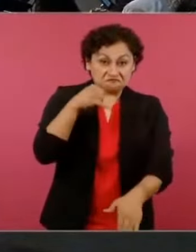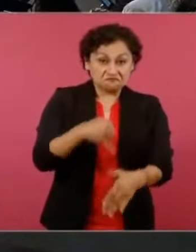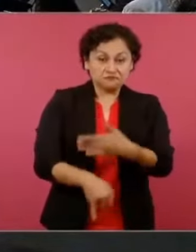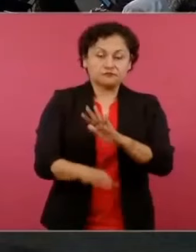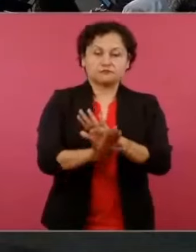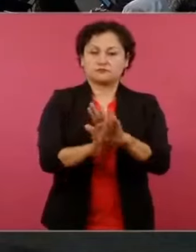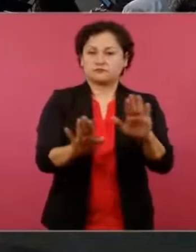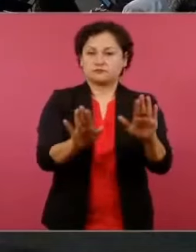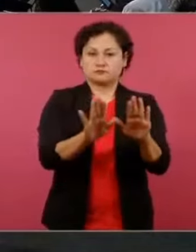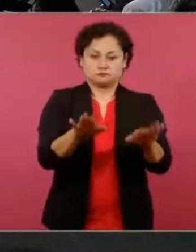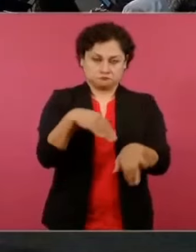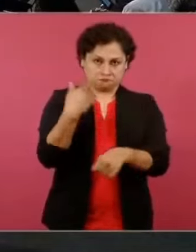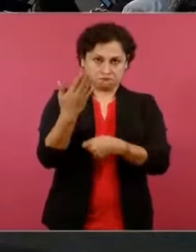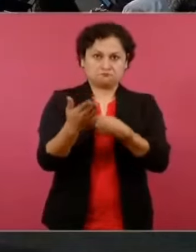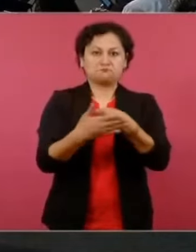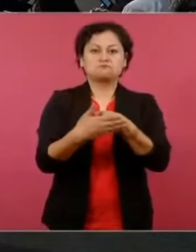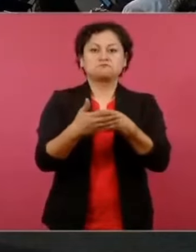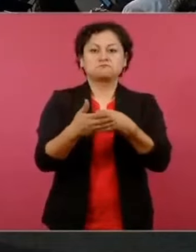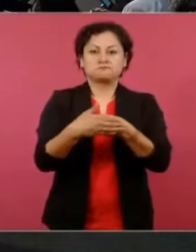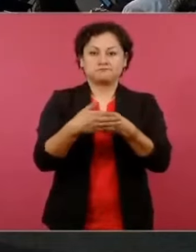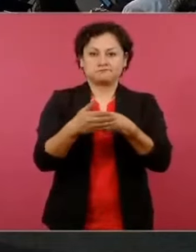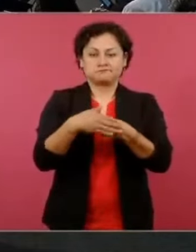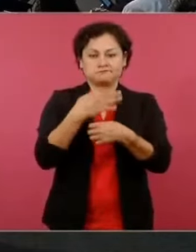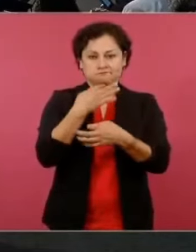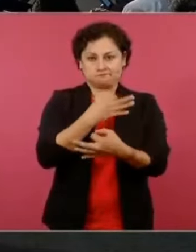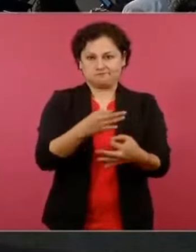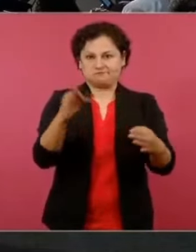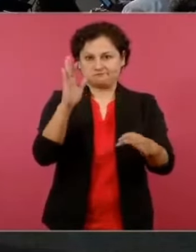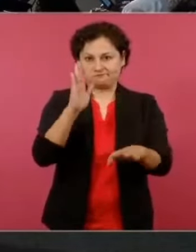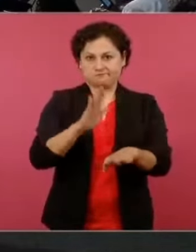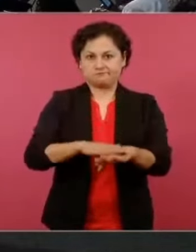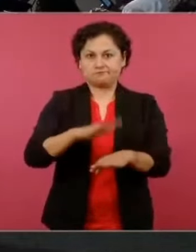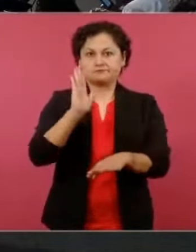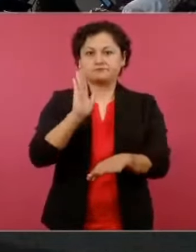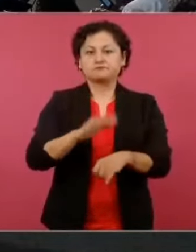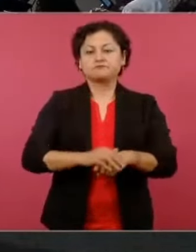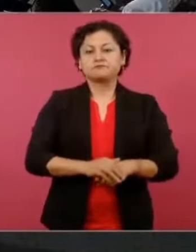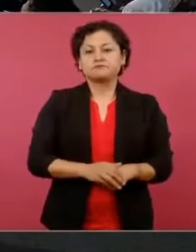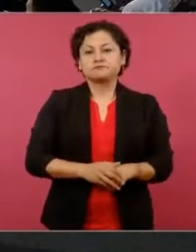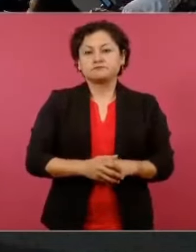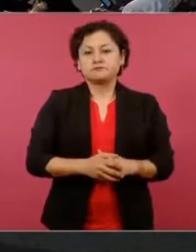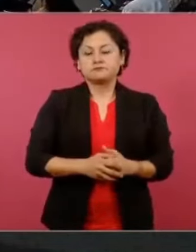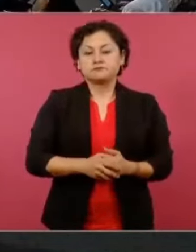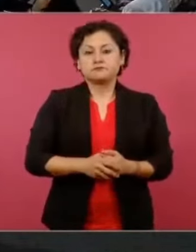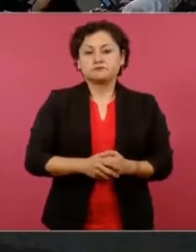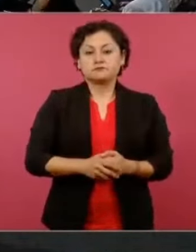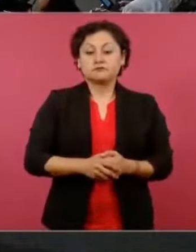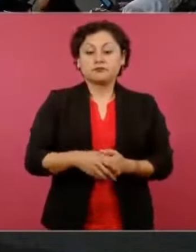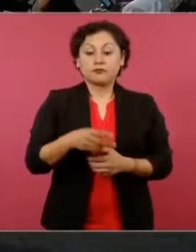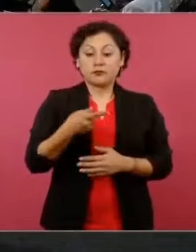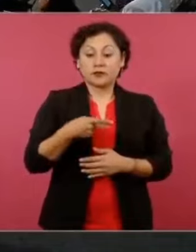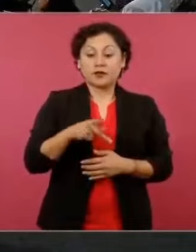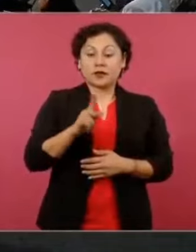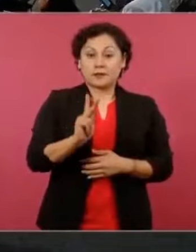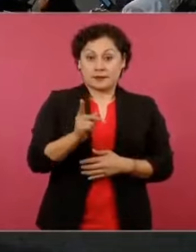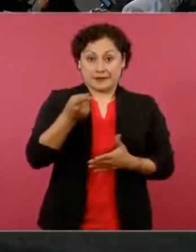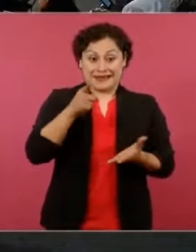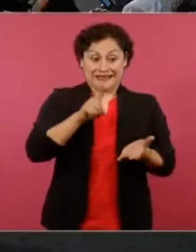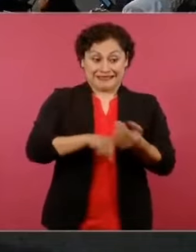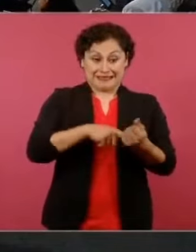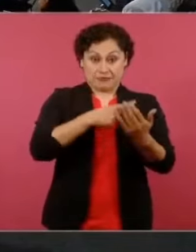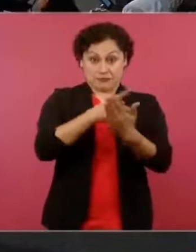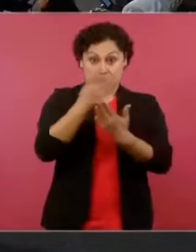pero las empresas que están invirtiendo